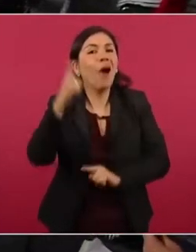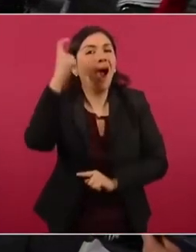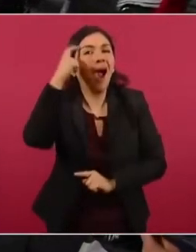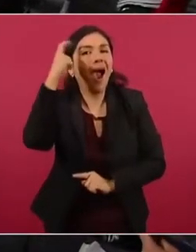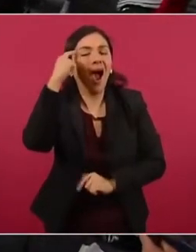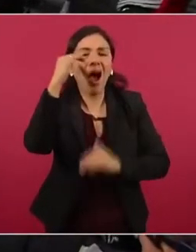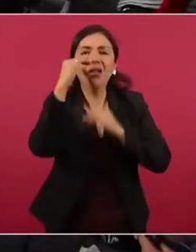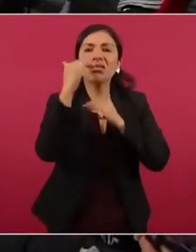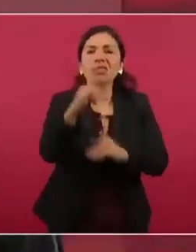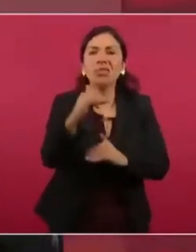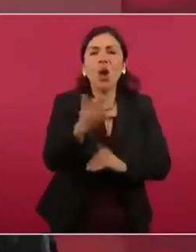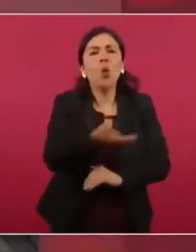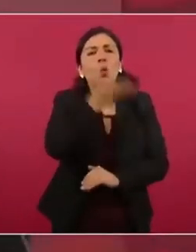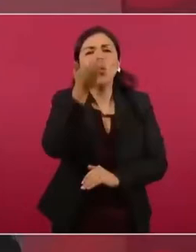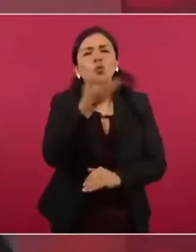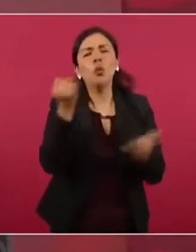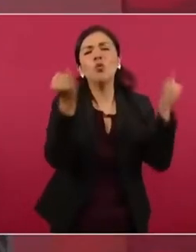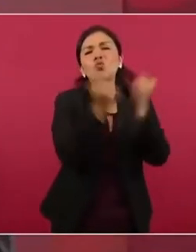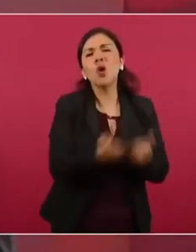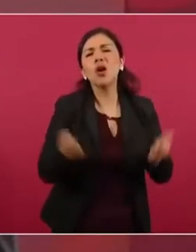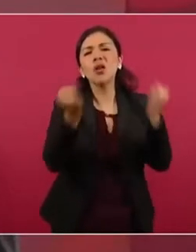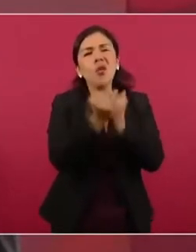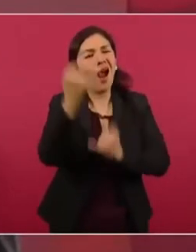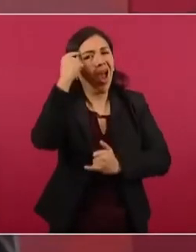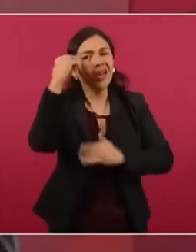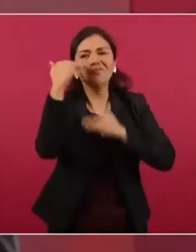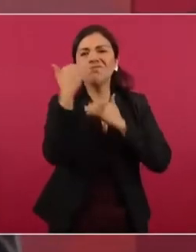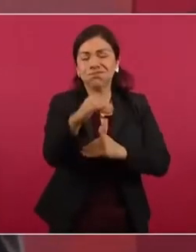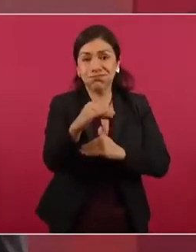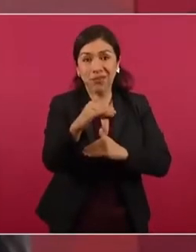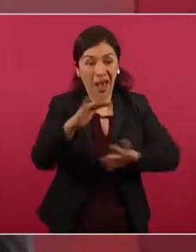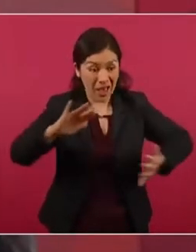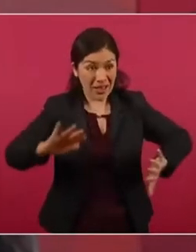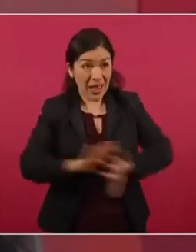conservadora, no es fácil.